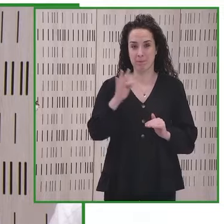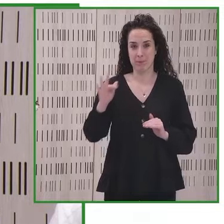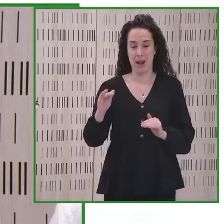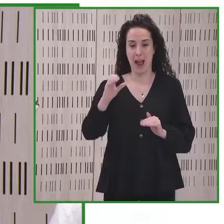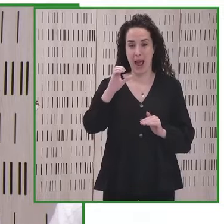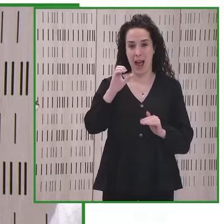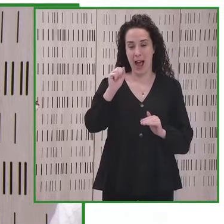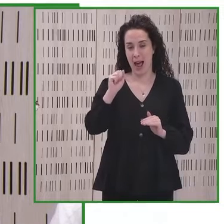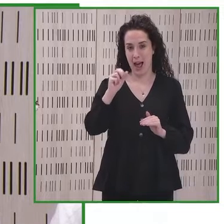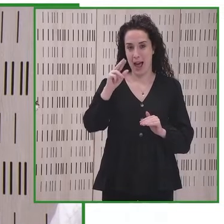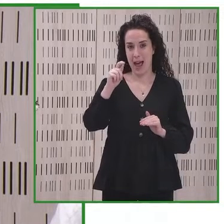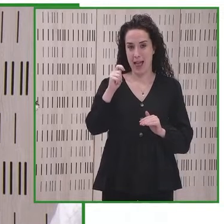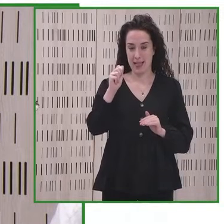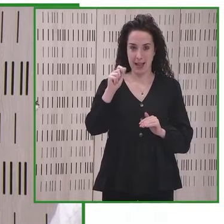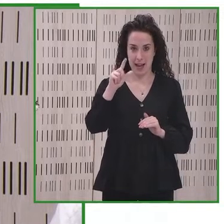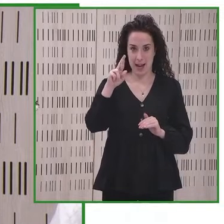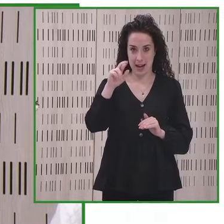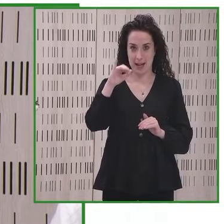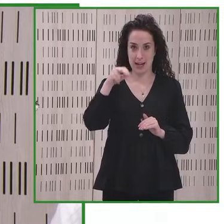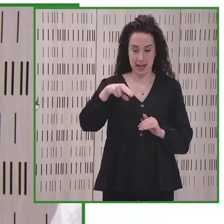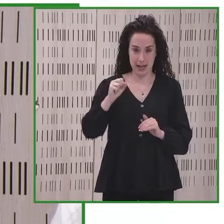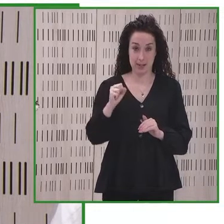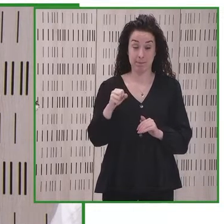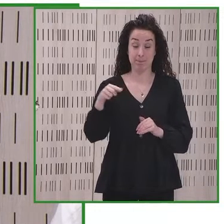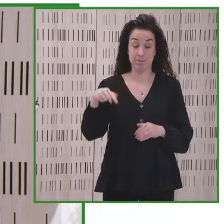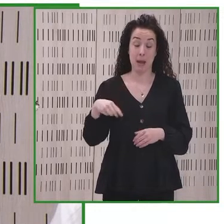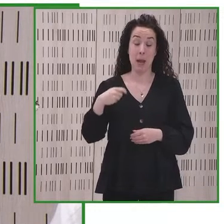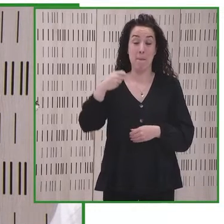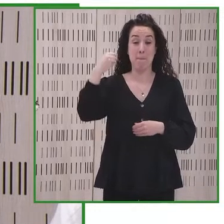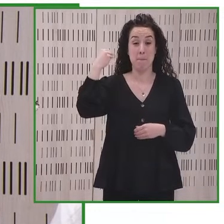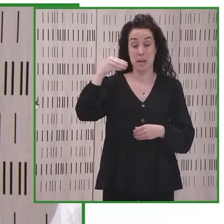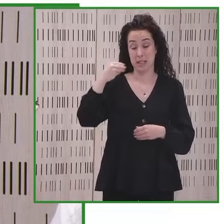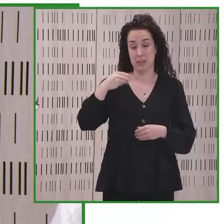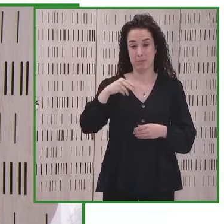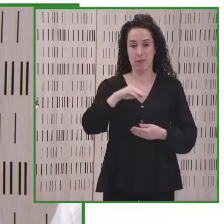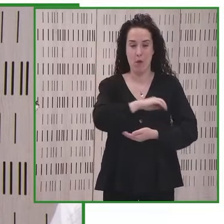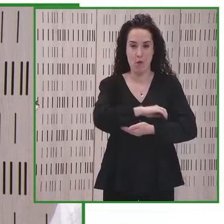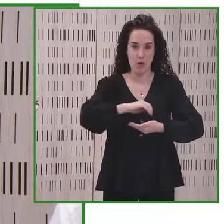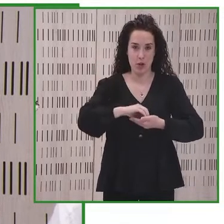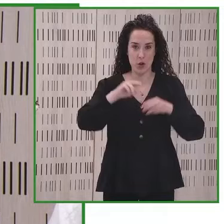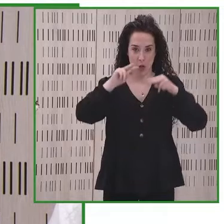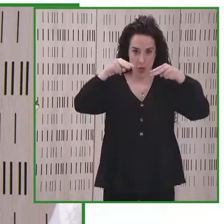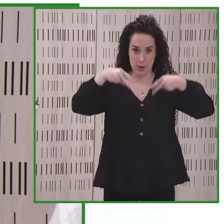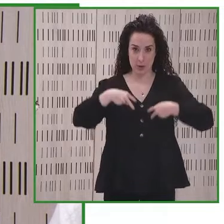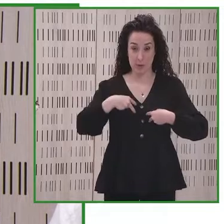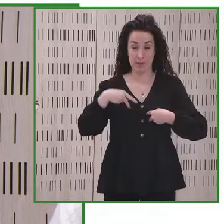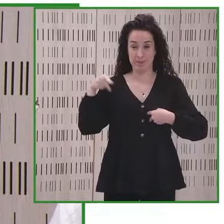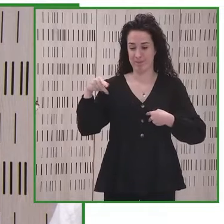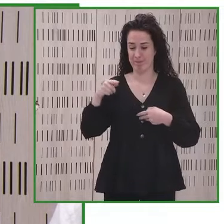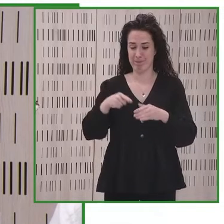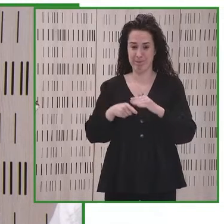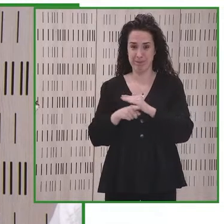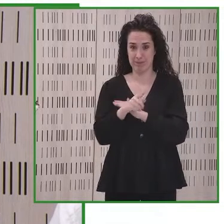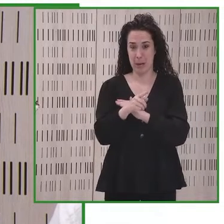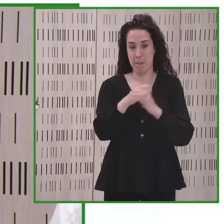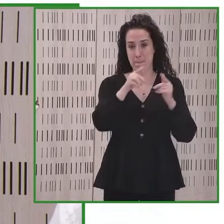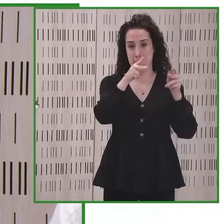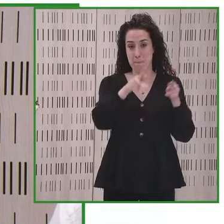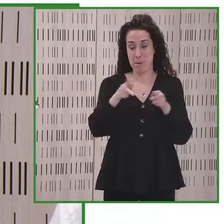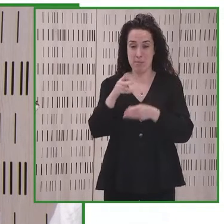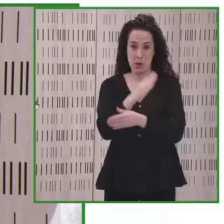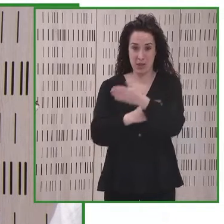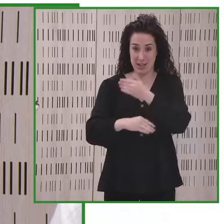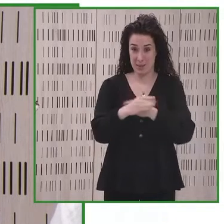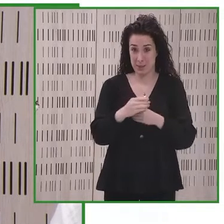que es la presidenta de la fundación descubrame que ha inspirado con su visión respecto a la inclusión de personas con discapacidad y que ha impulsado y